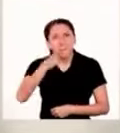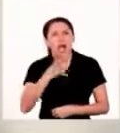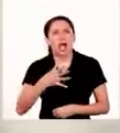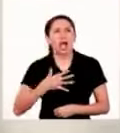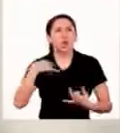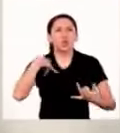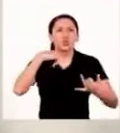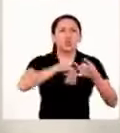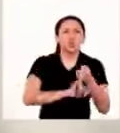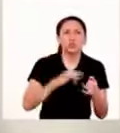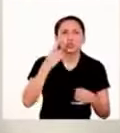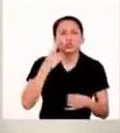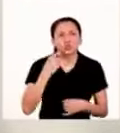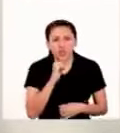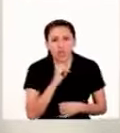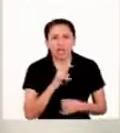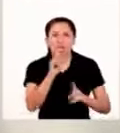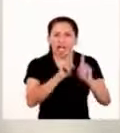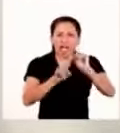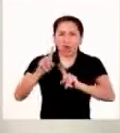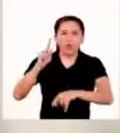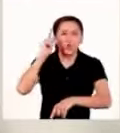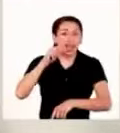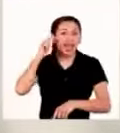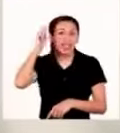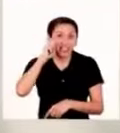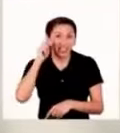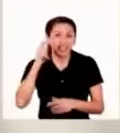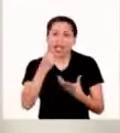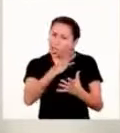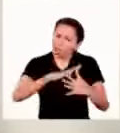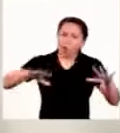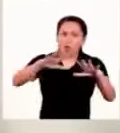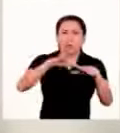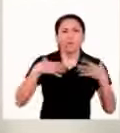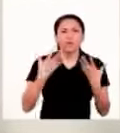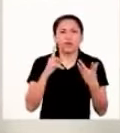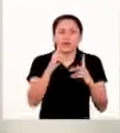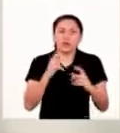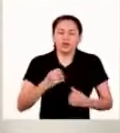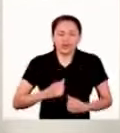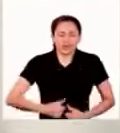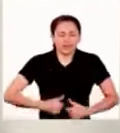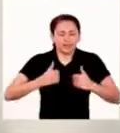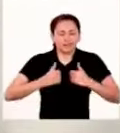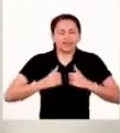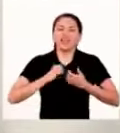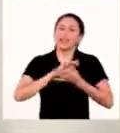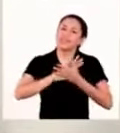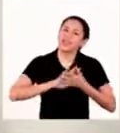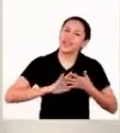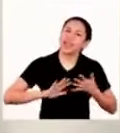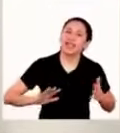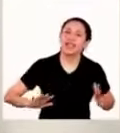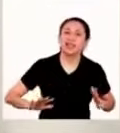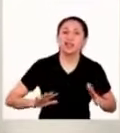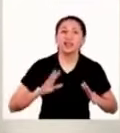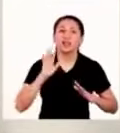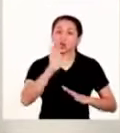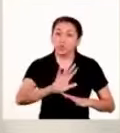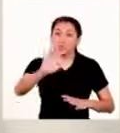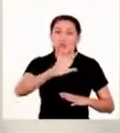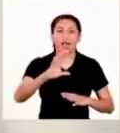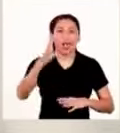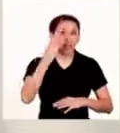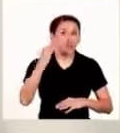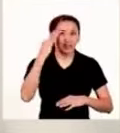papás mi suegra y algunas tías que aún nos acompañan puedan tener una calidad de vida digna y sientan que